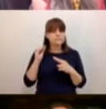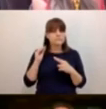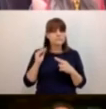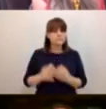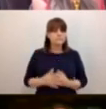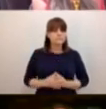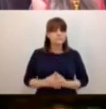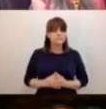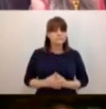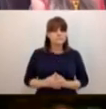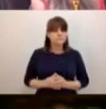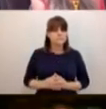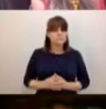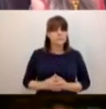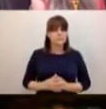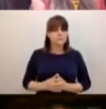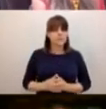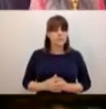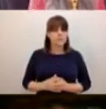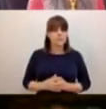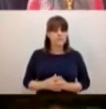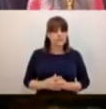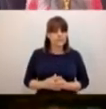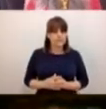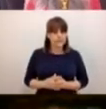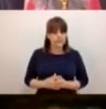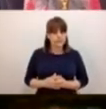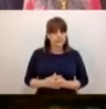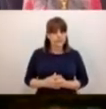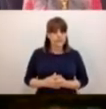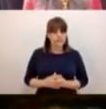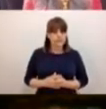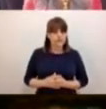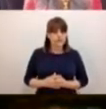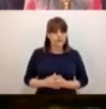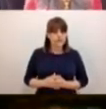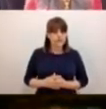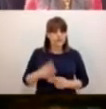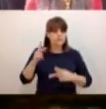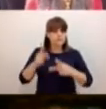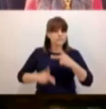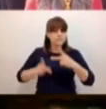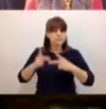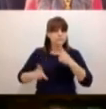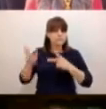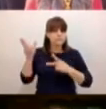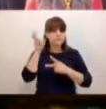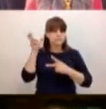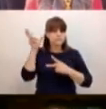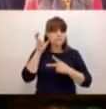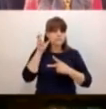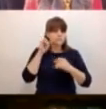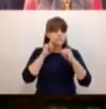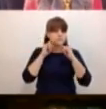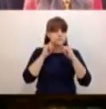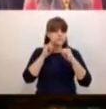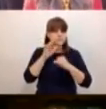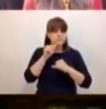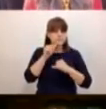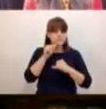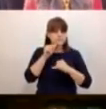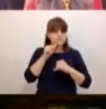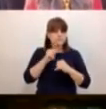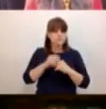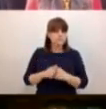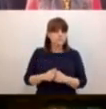secundaria, las que están, teníamos la compra de